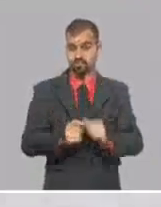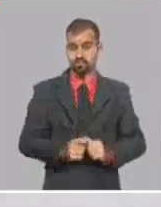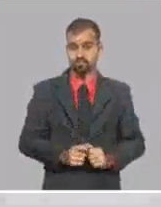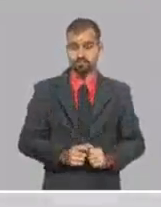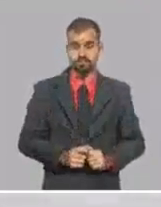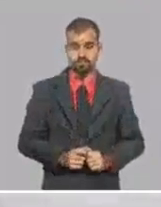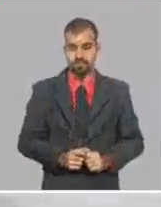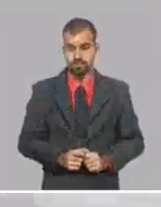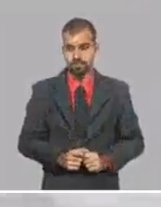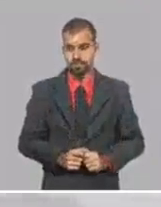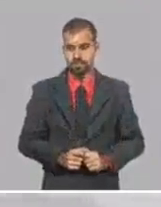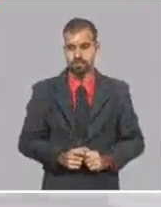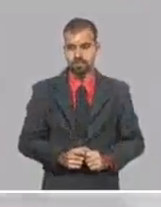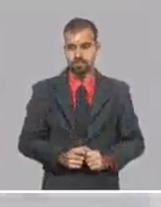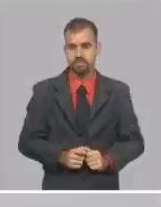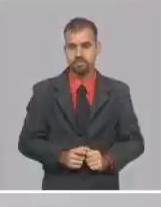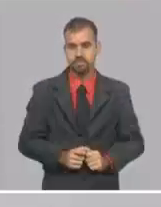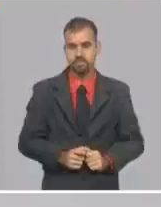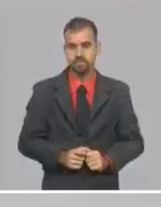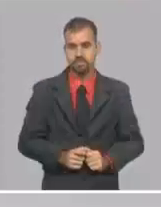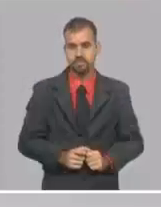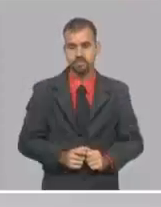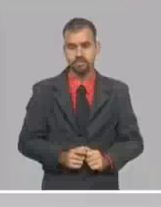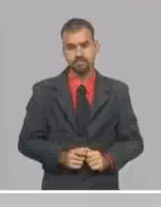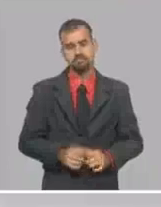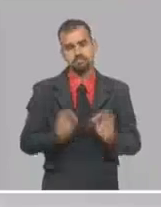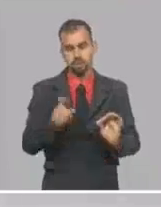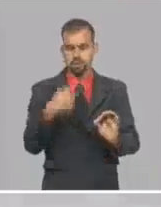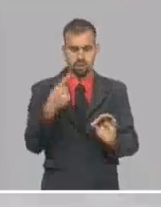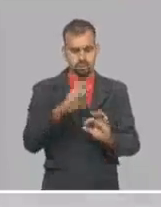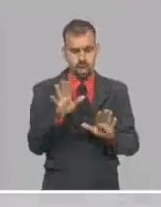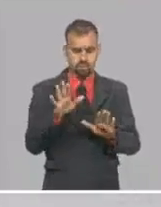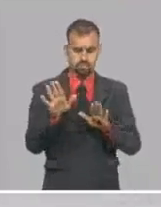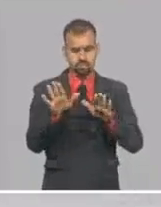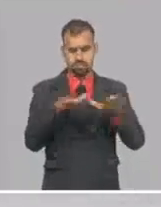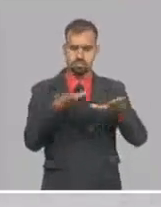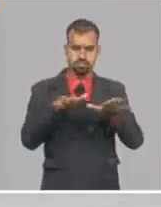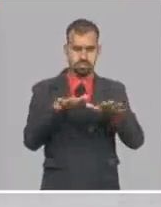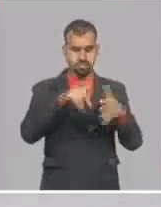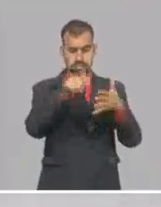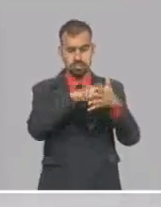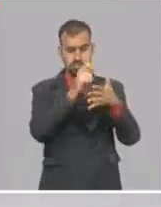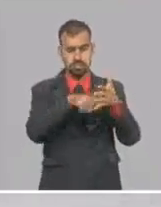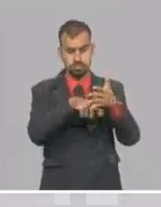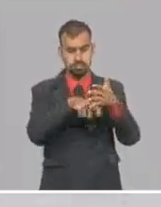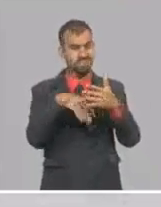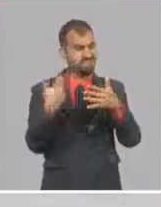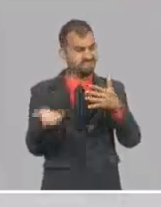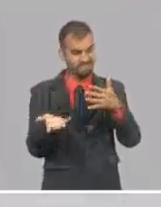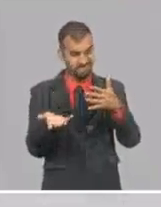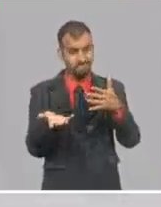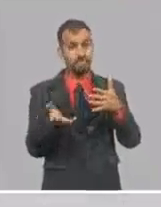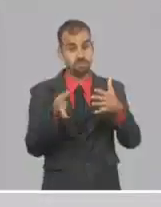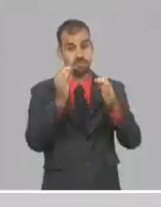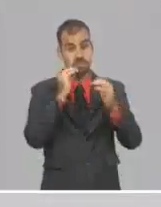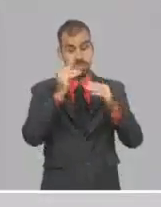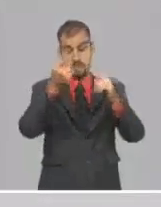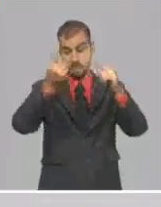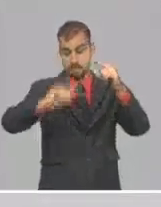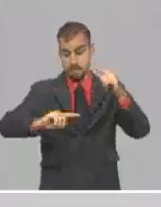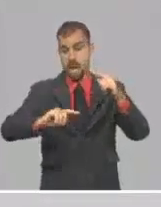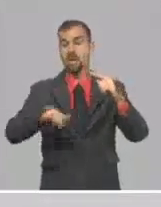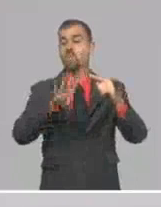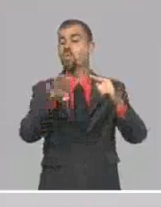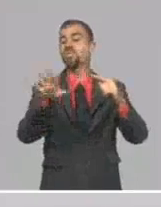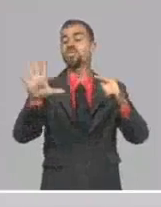Y por supuesto, en un momento terminado, estamos diseñando el salto siguiente, que es un salto que se debe mover a 450